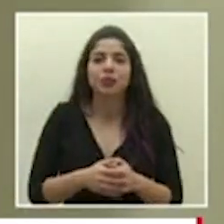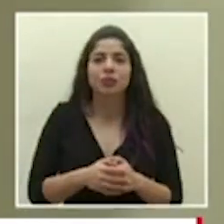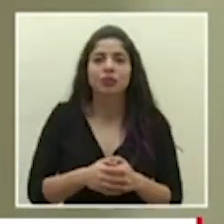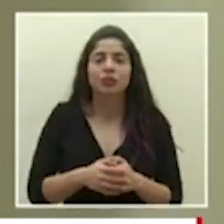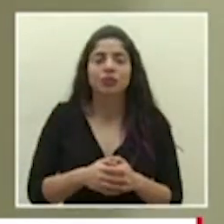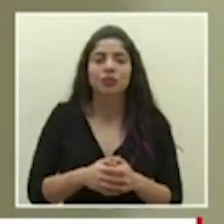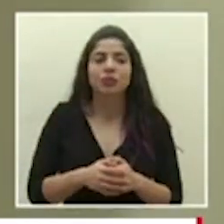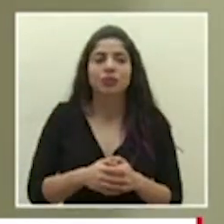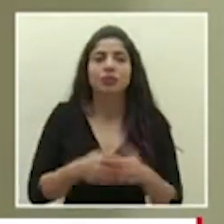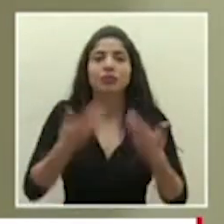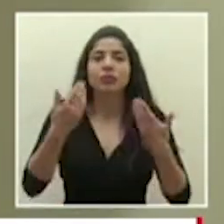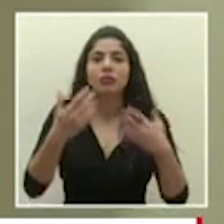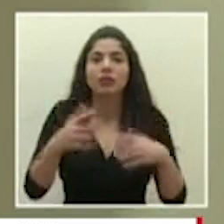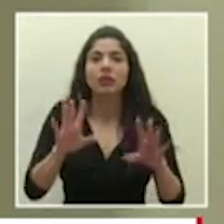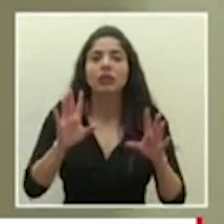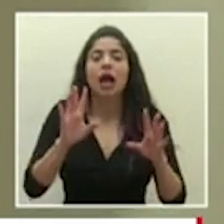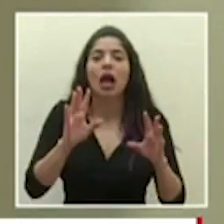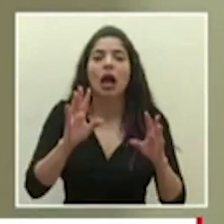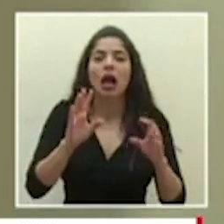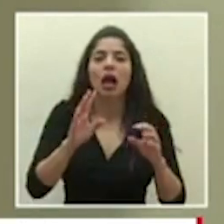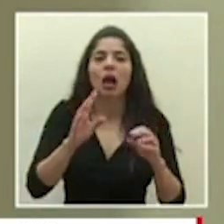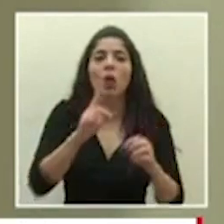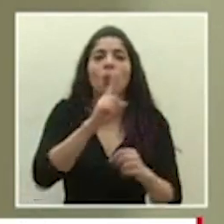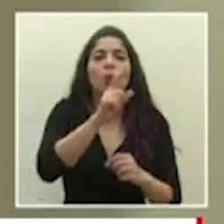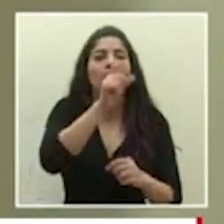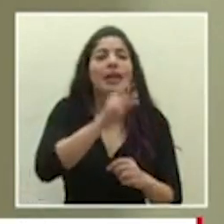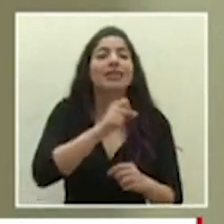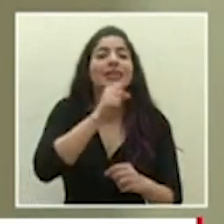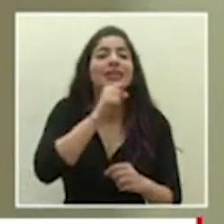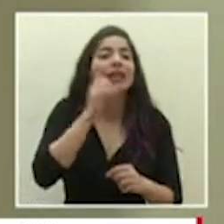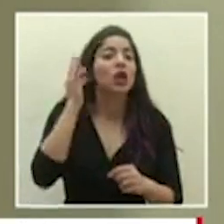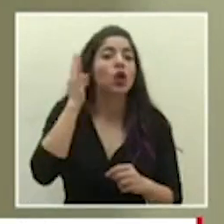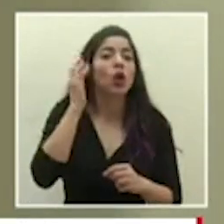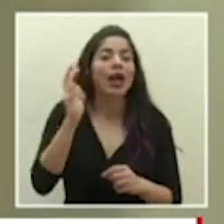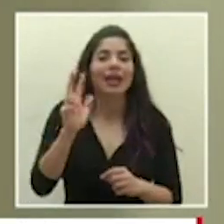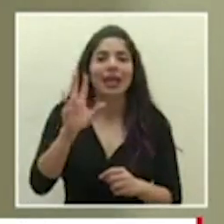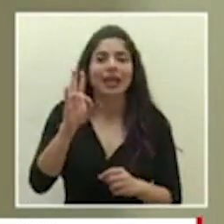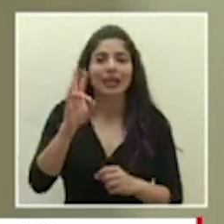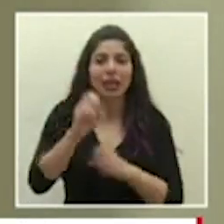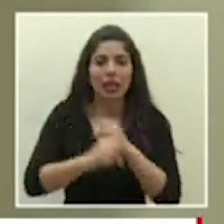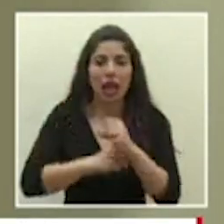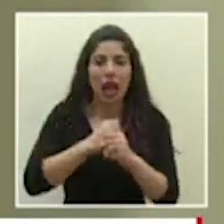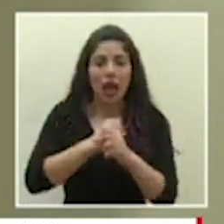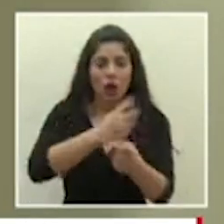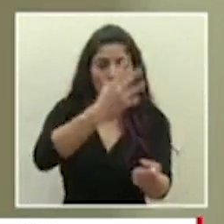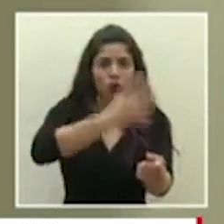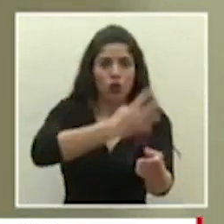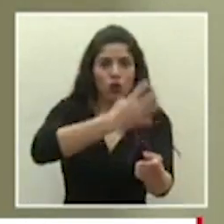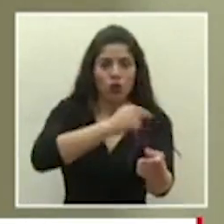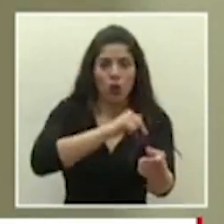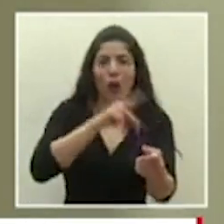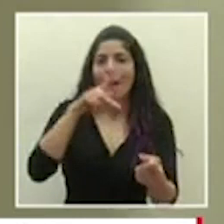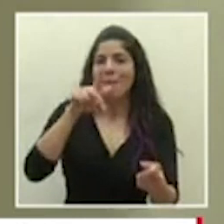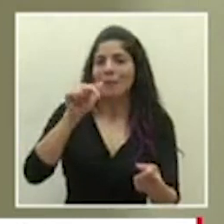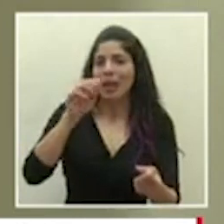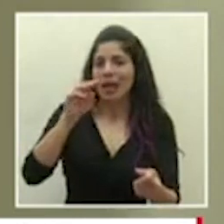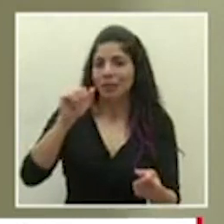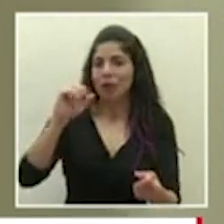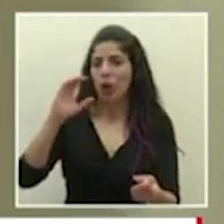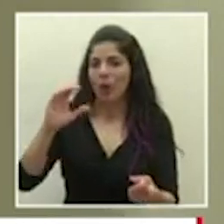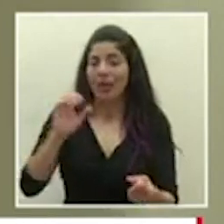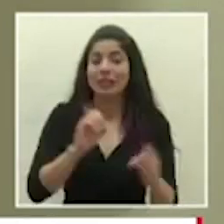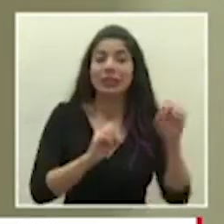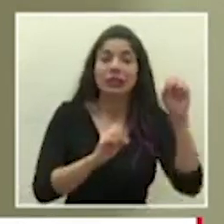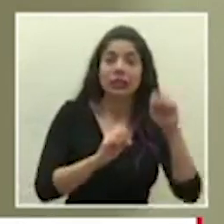se le aplicó a una señora de 37 años el plasma convalesciente una dosis el sábado y